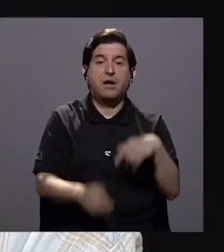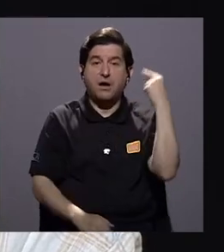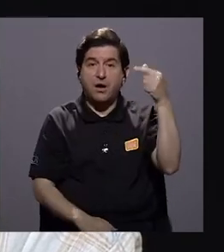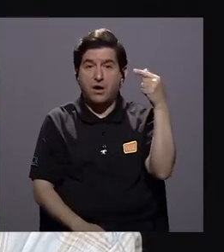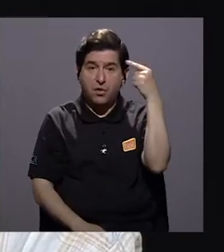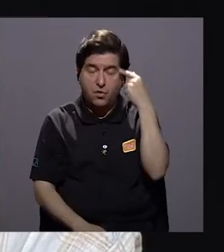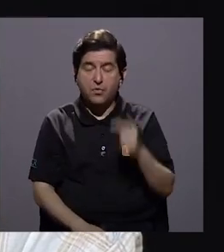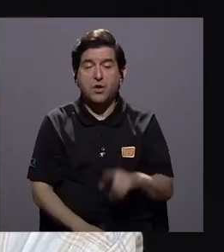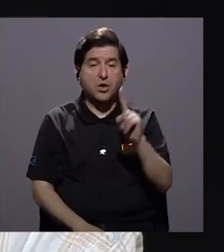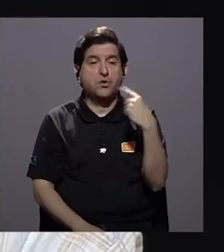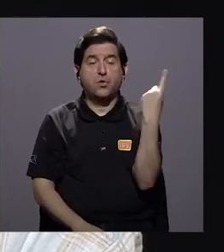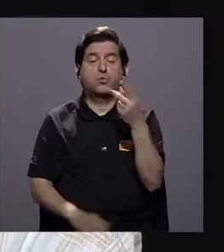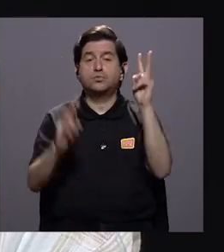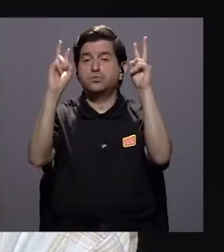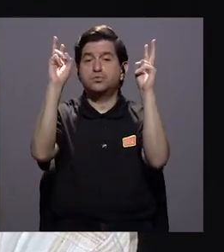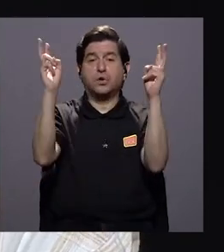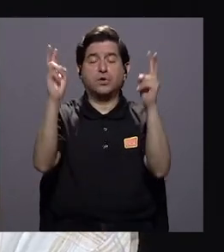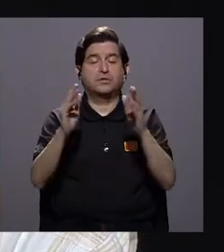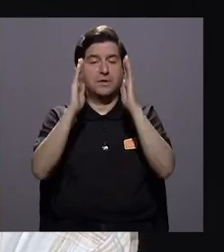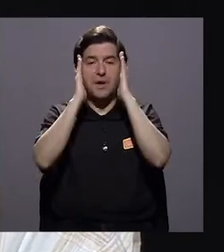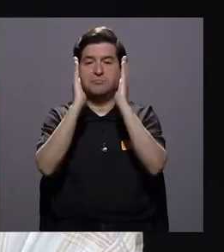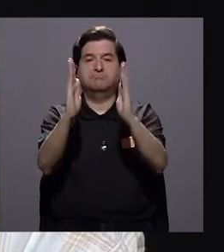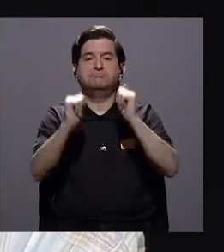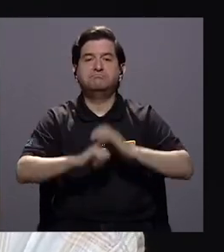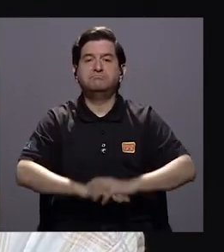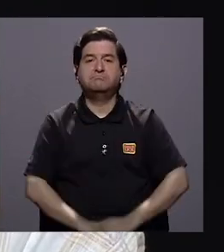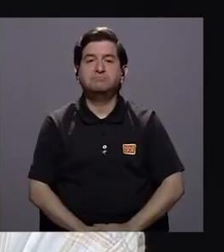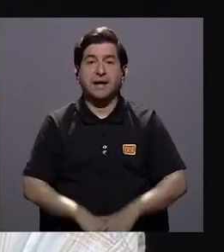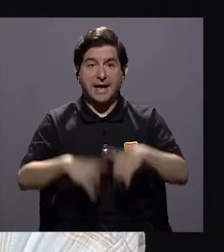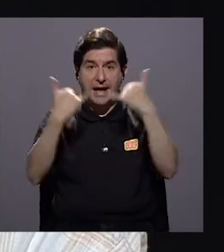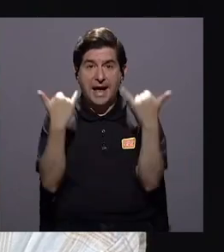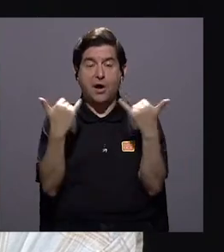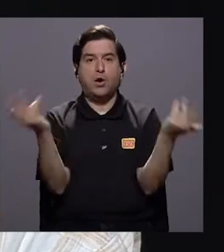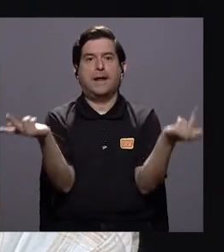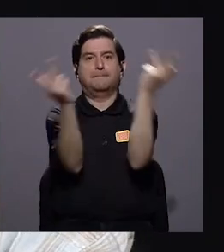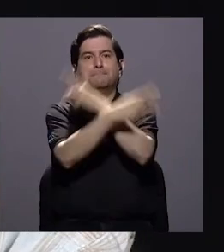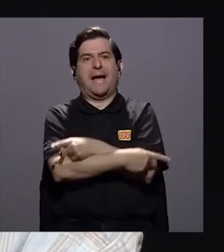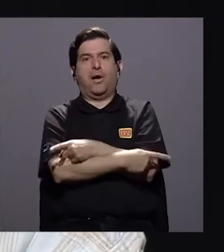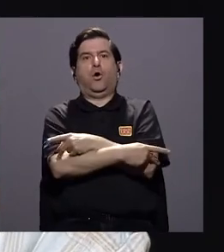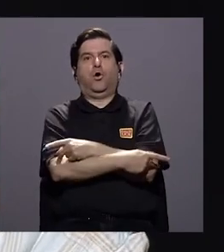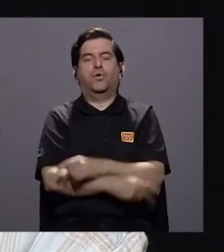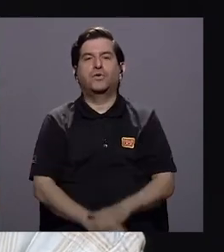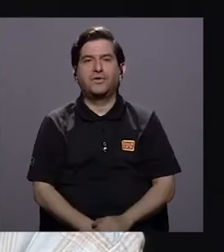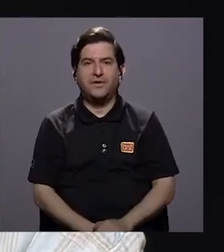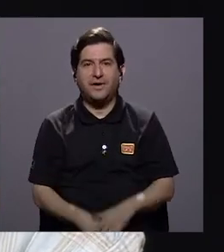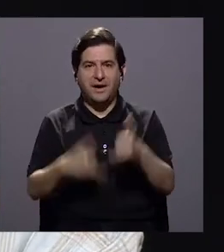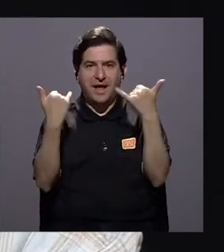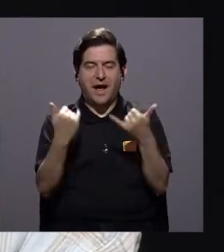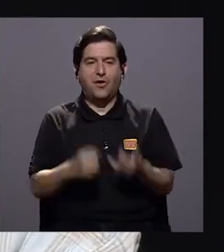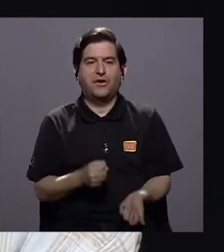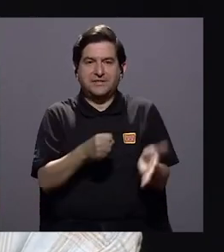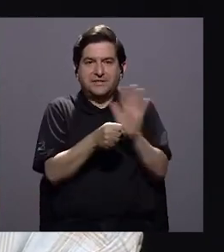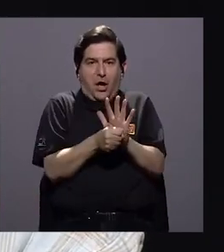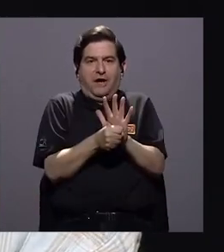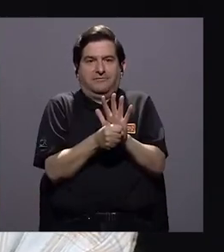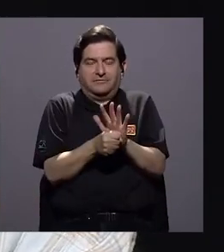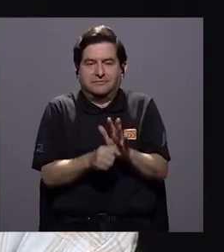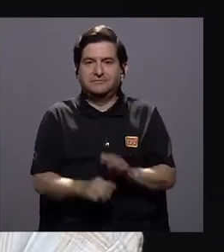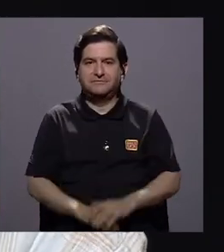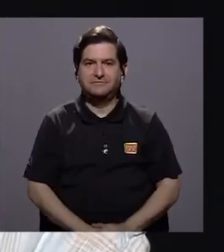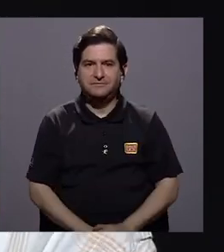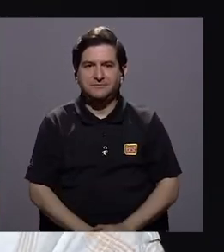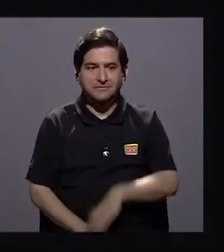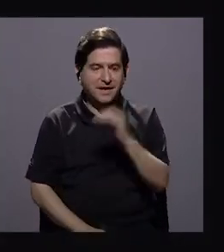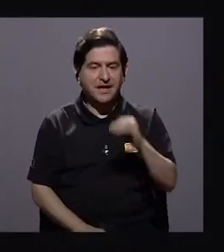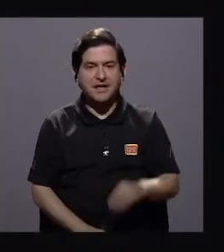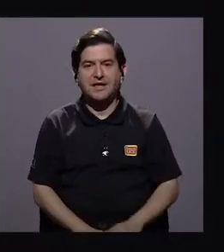a tener gobiernos monotermáticos, solo un tema. Ahora estamos perdiendo, porque ahora el monotermático es COVID-19 y lo que está